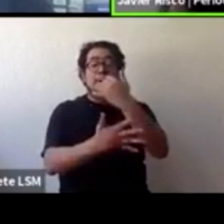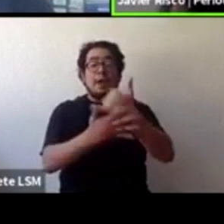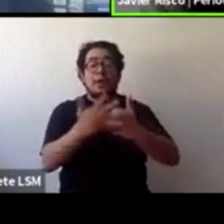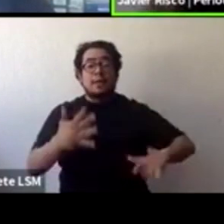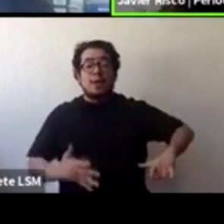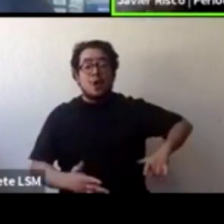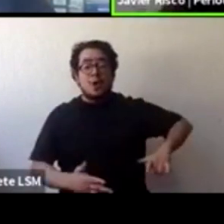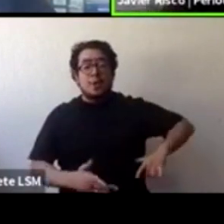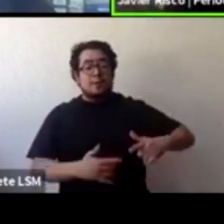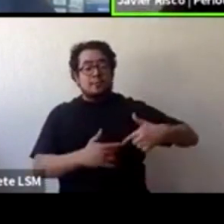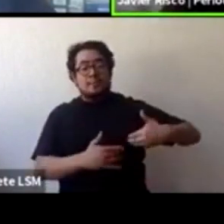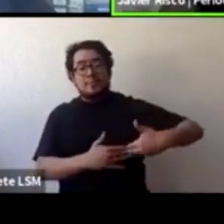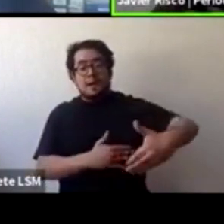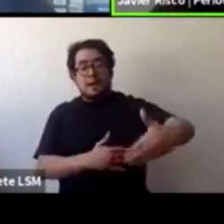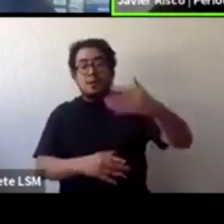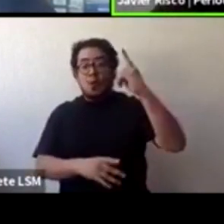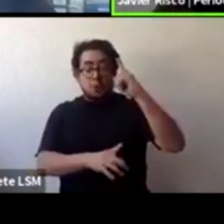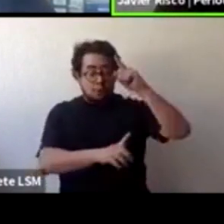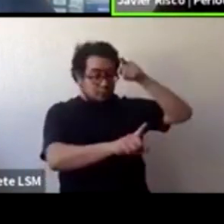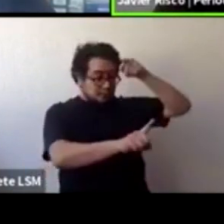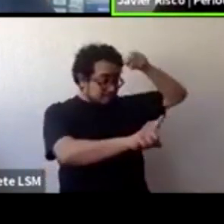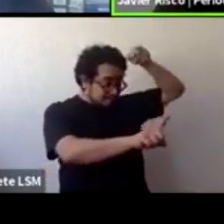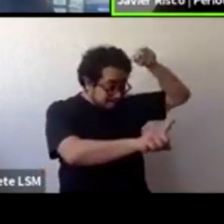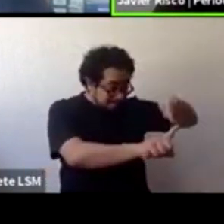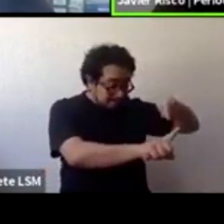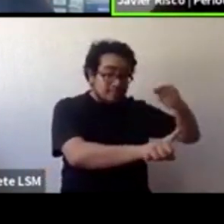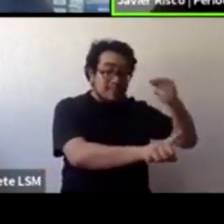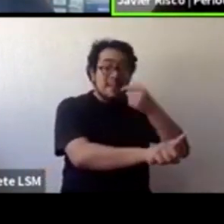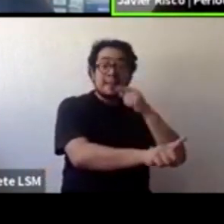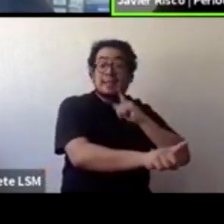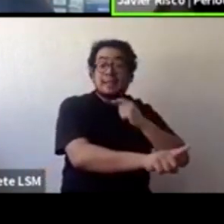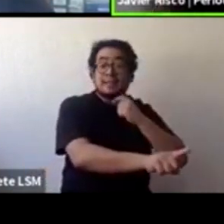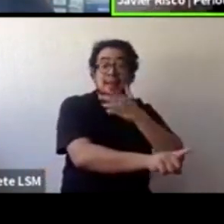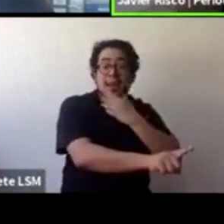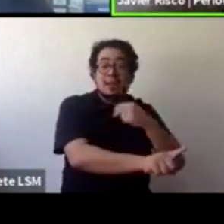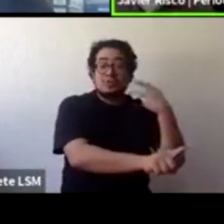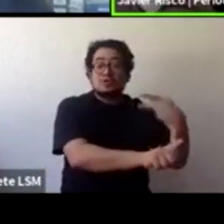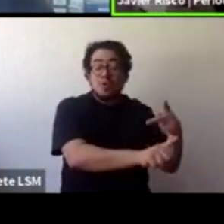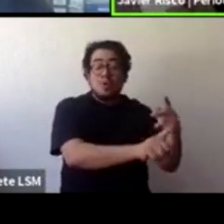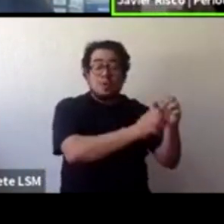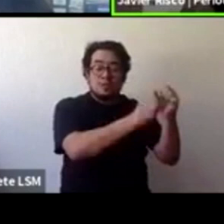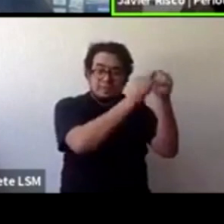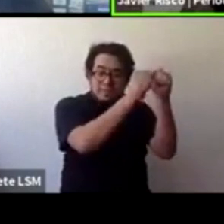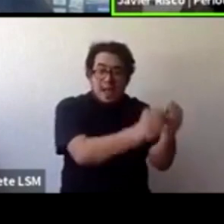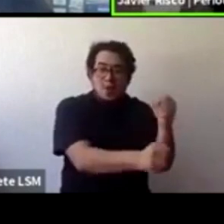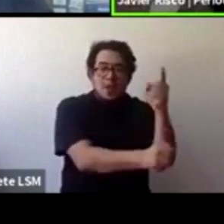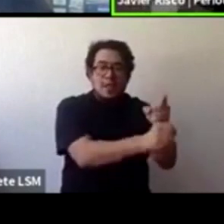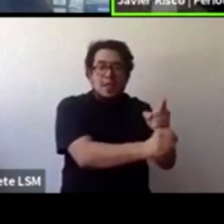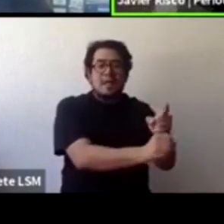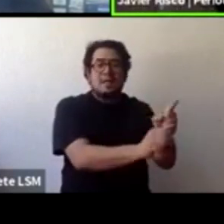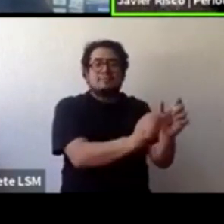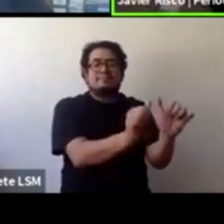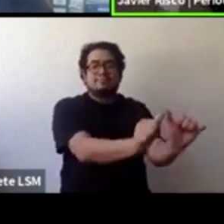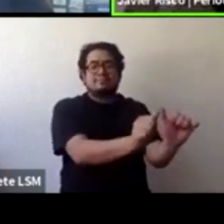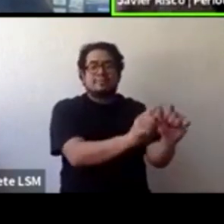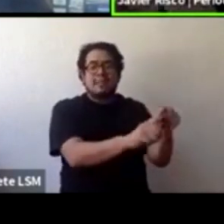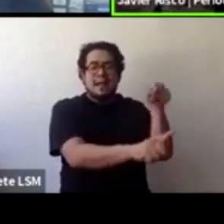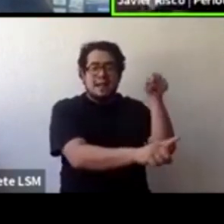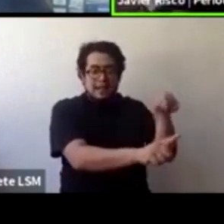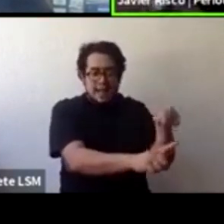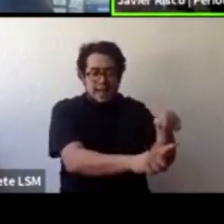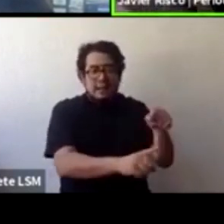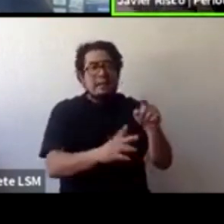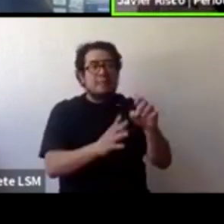uno enfocado específicamente a niños y su seguridad, hablando, por supuesto, de todo lo que significa la seguridad de los niños, que tiene que ver con